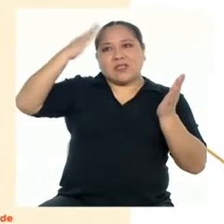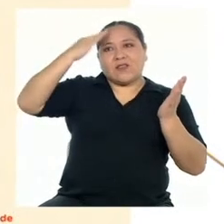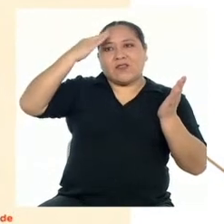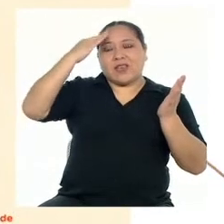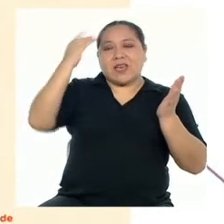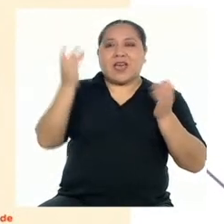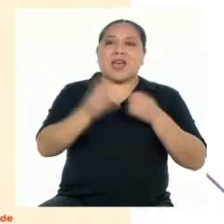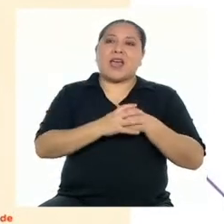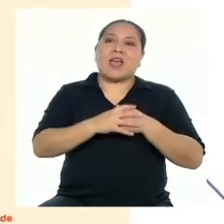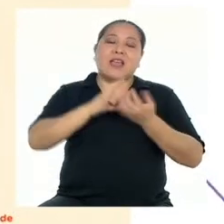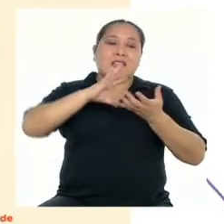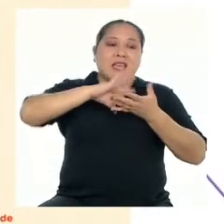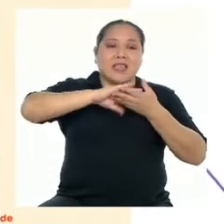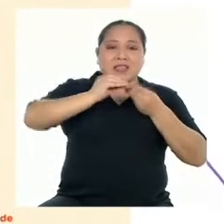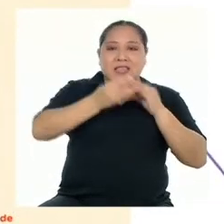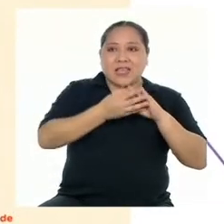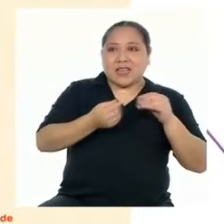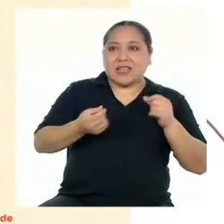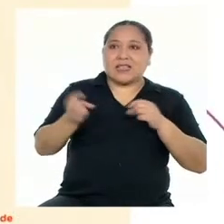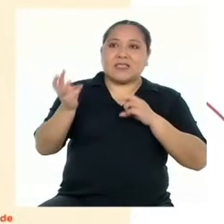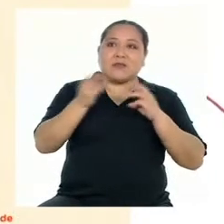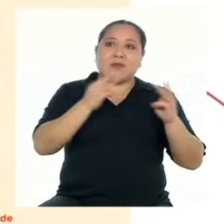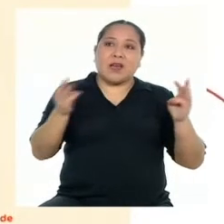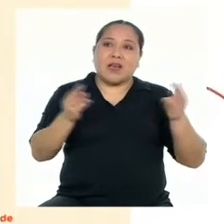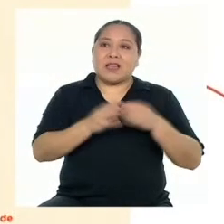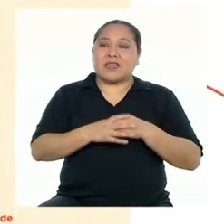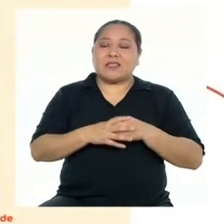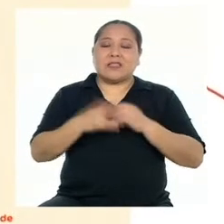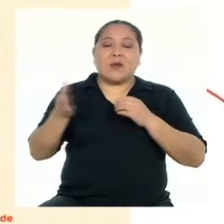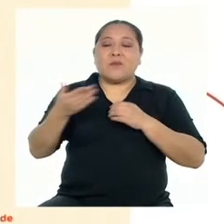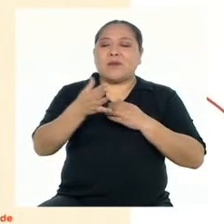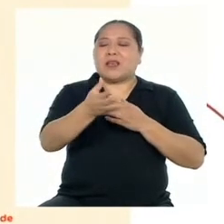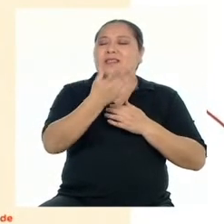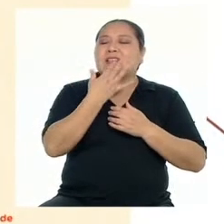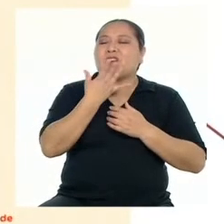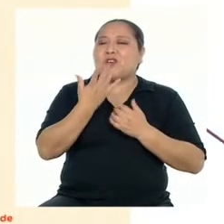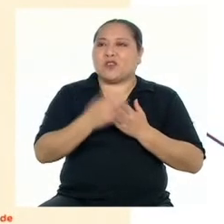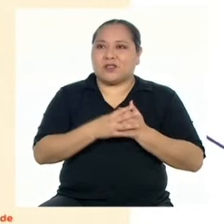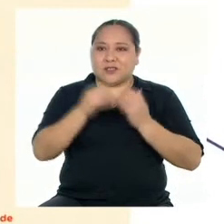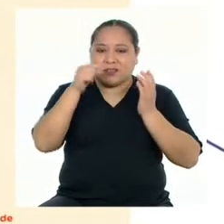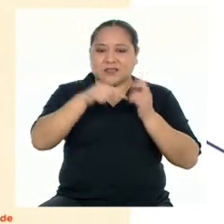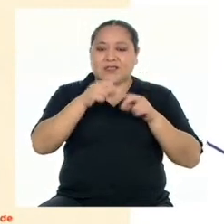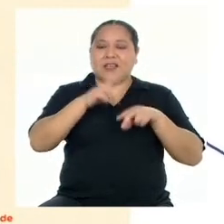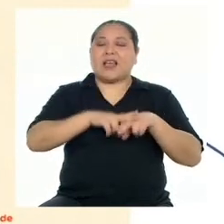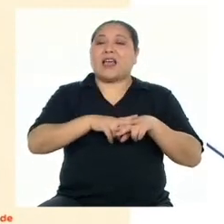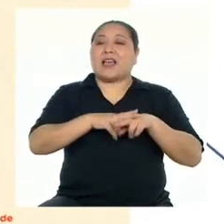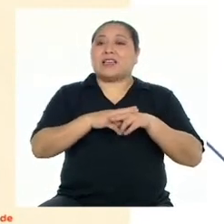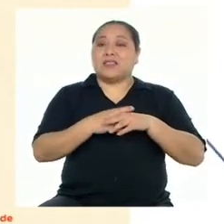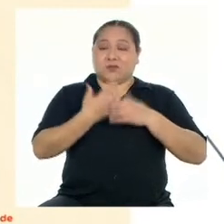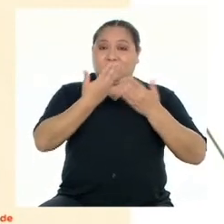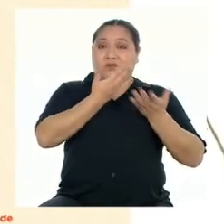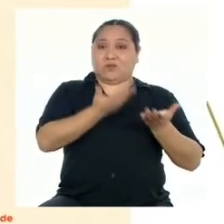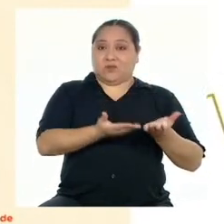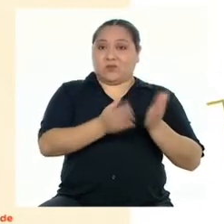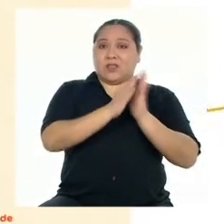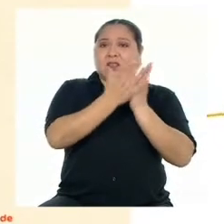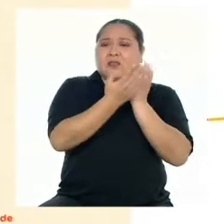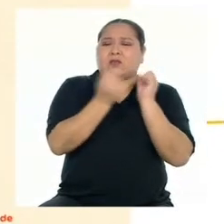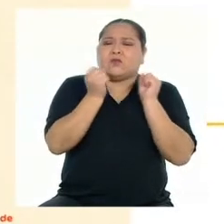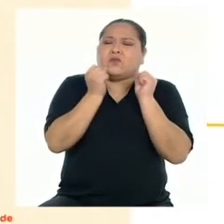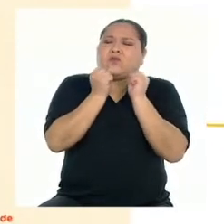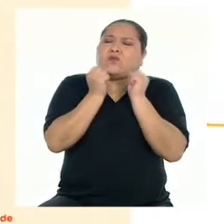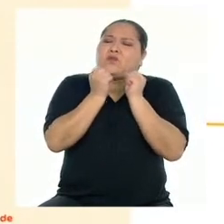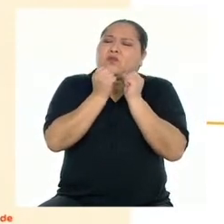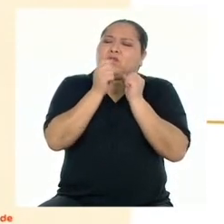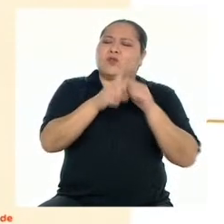mares, de historias y aves, de peces de todo color. Estaba el señor Don Libro tiritando de